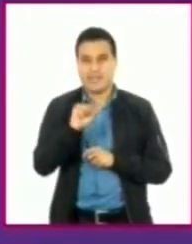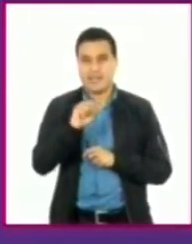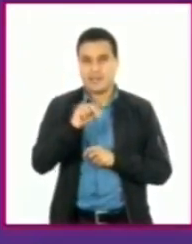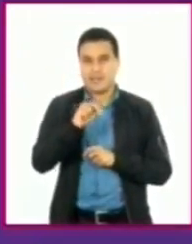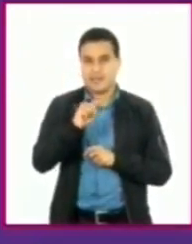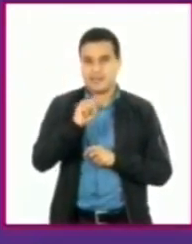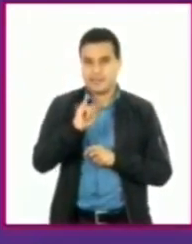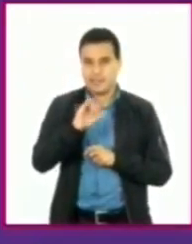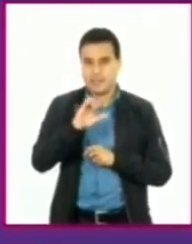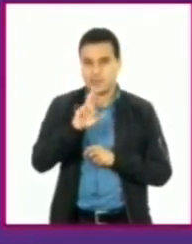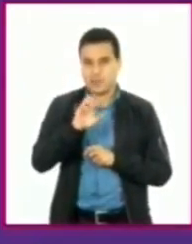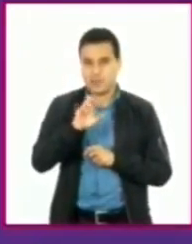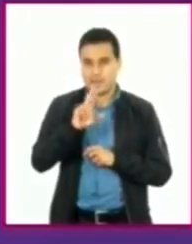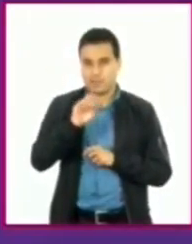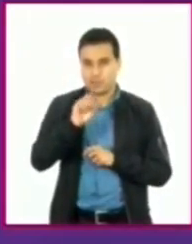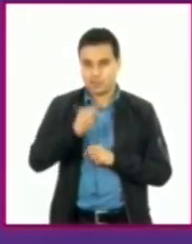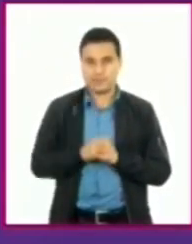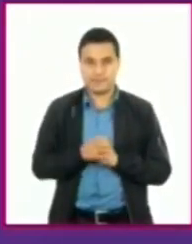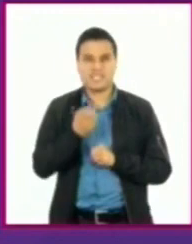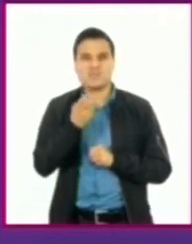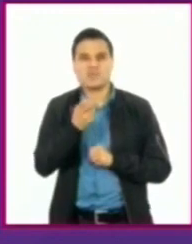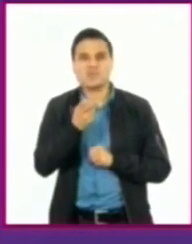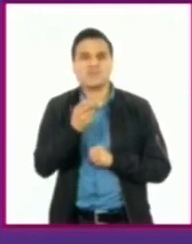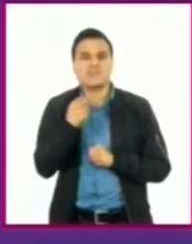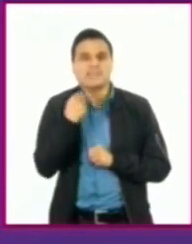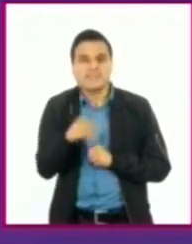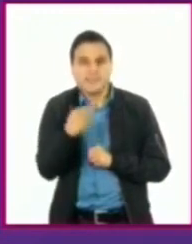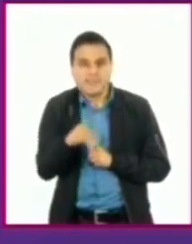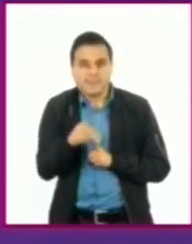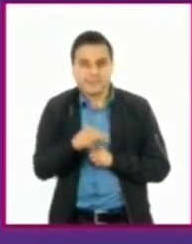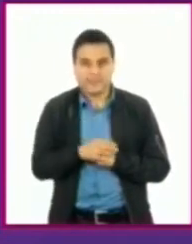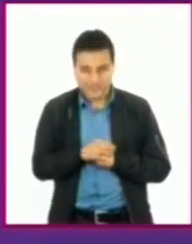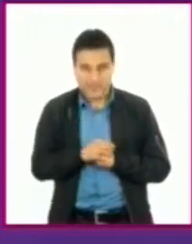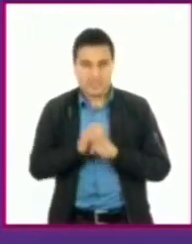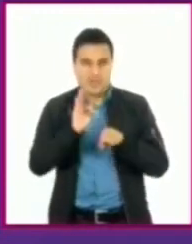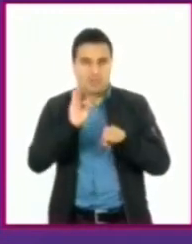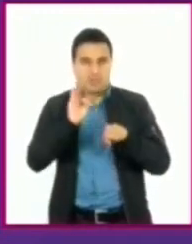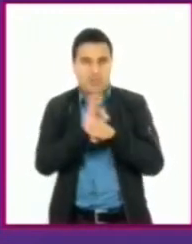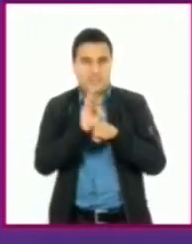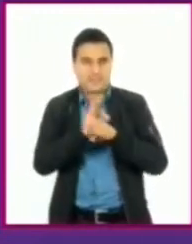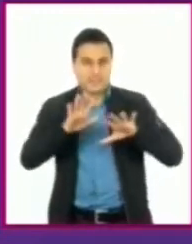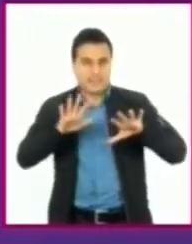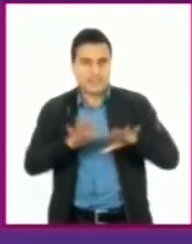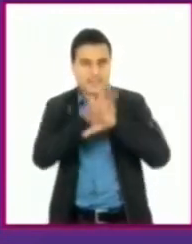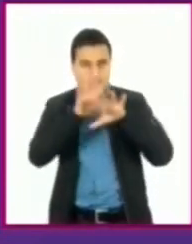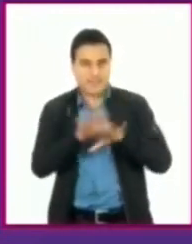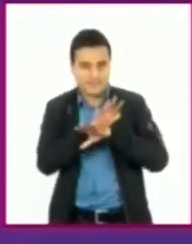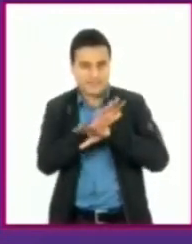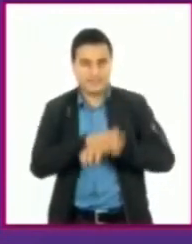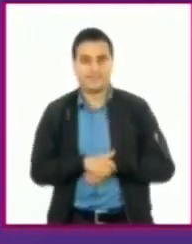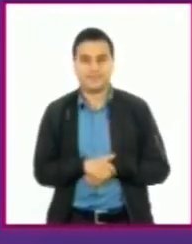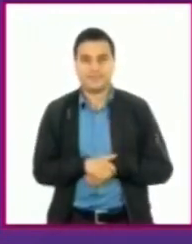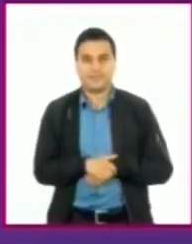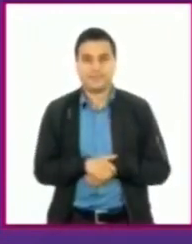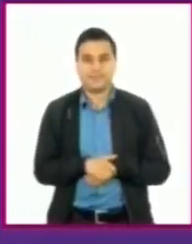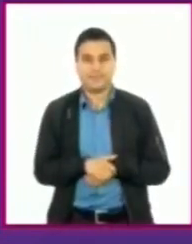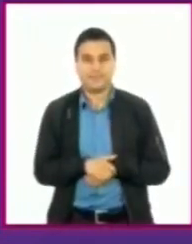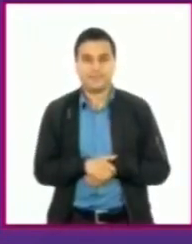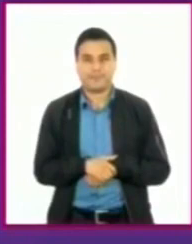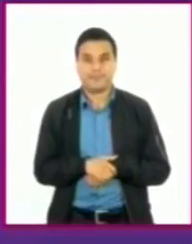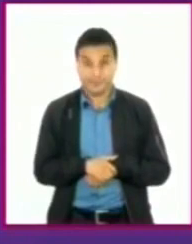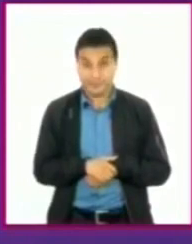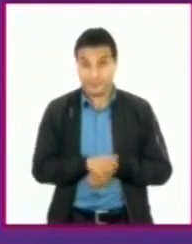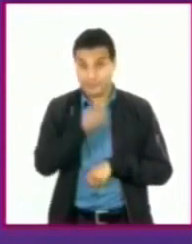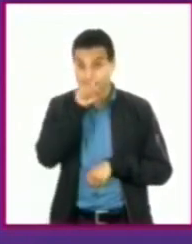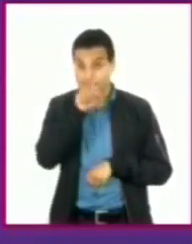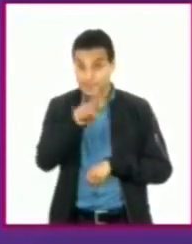esta respuesta se le llama inmunidad adaptativa y es más eficiente que la innata. Además, aún